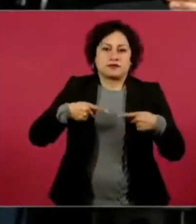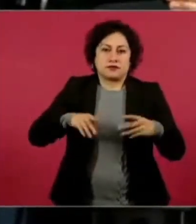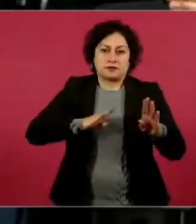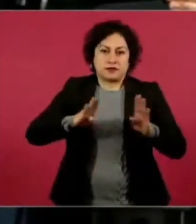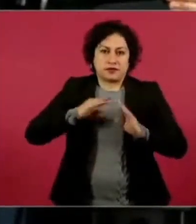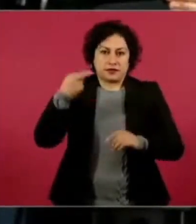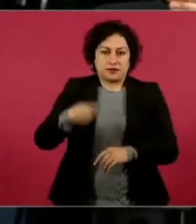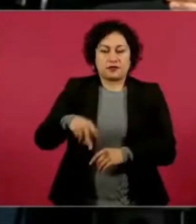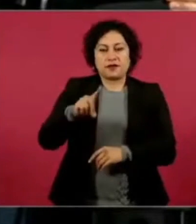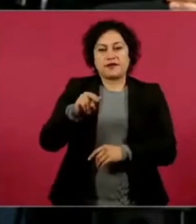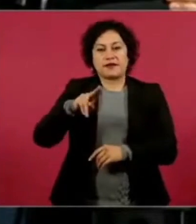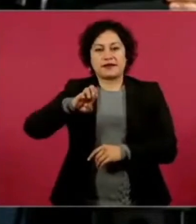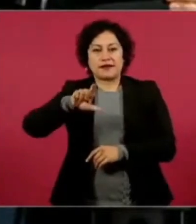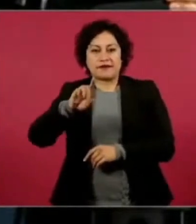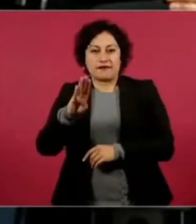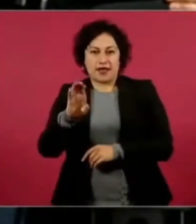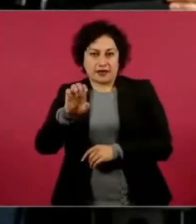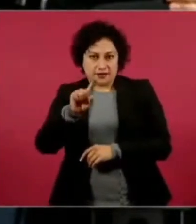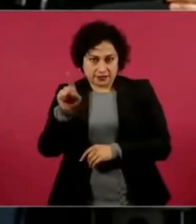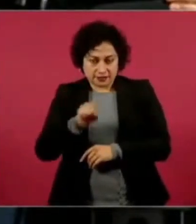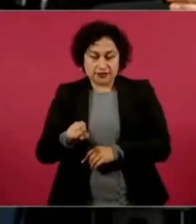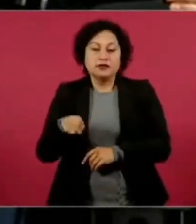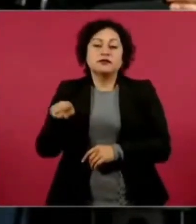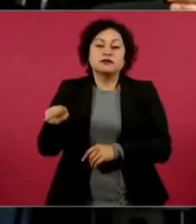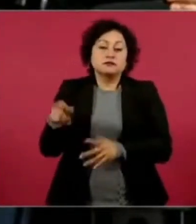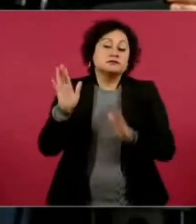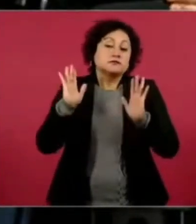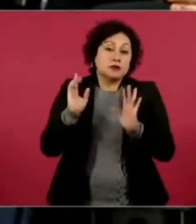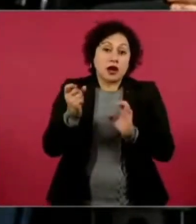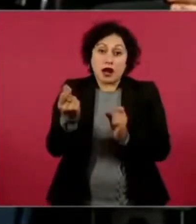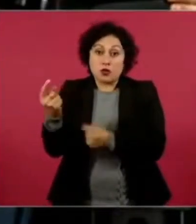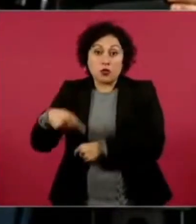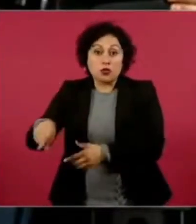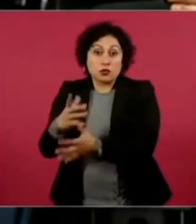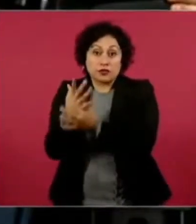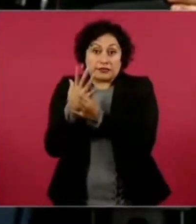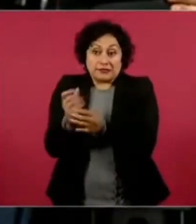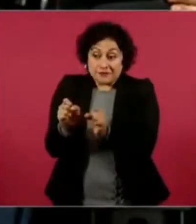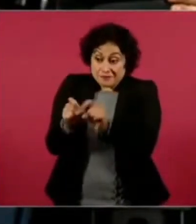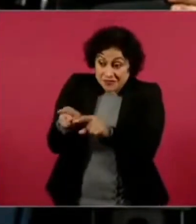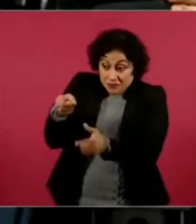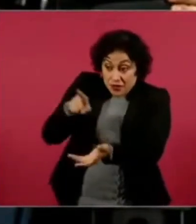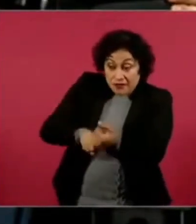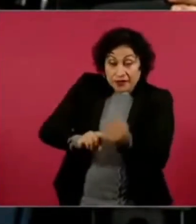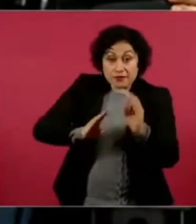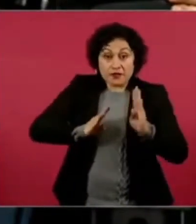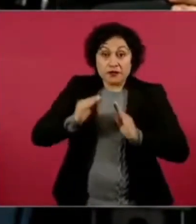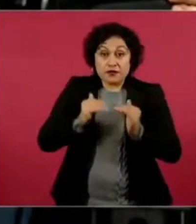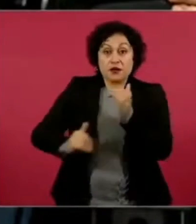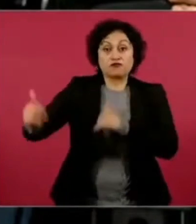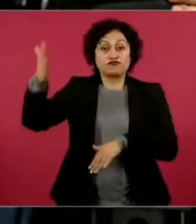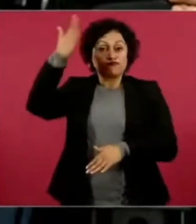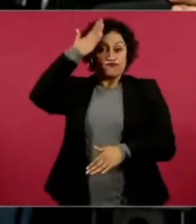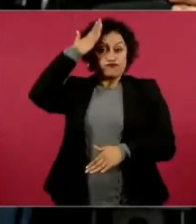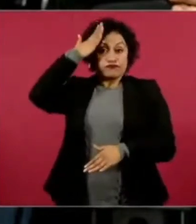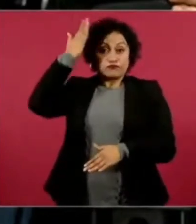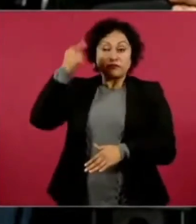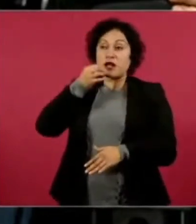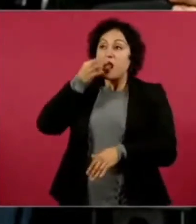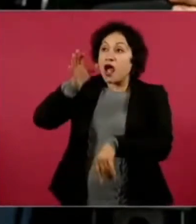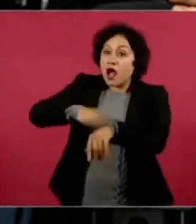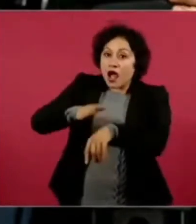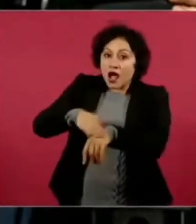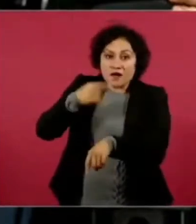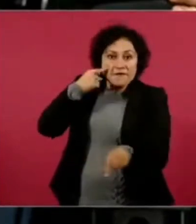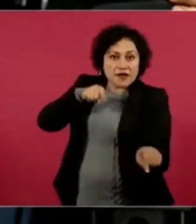Baez Moratilla. Otros mencionan que los mismos superiores no han hecho nada al respecto cuando se les menciona que